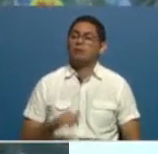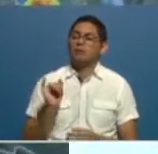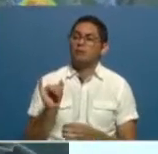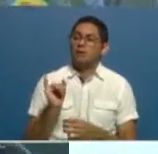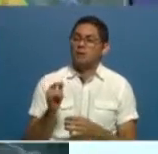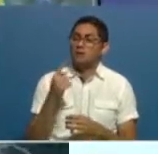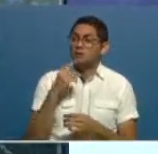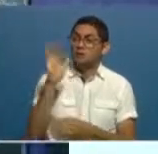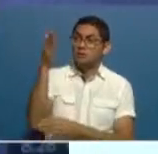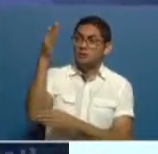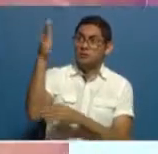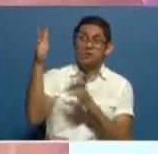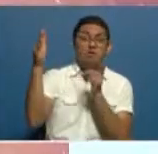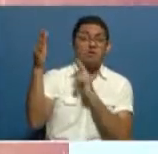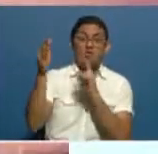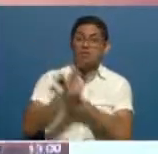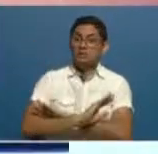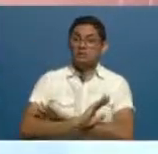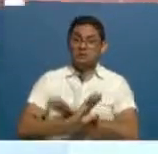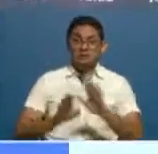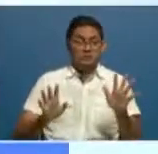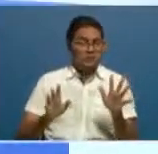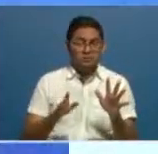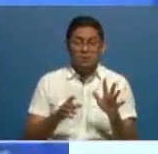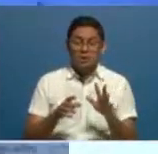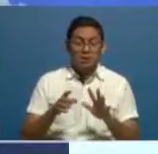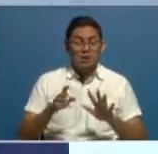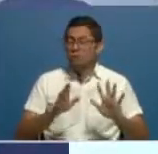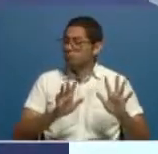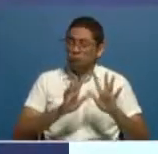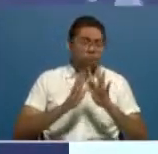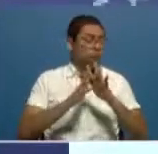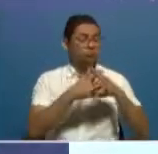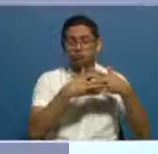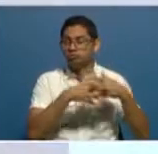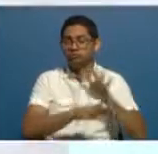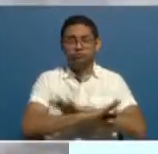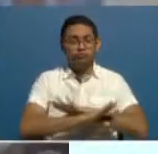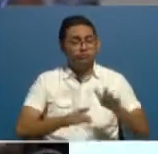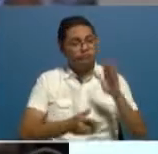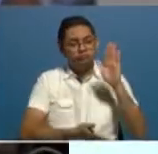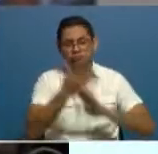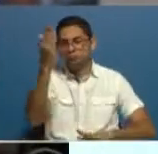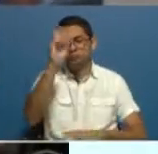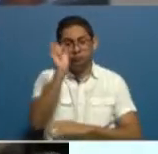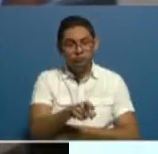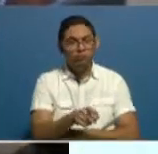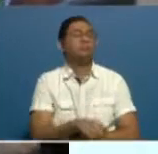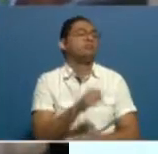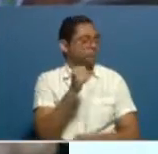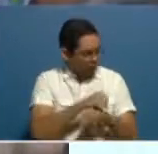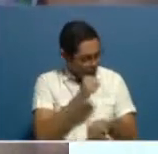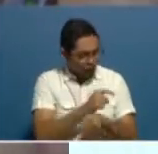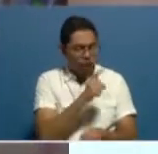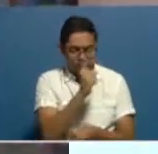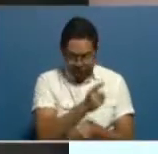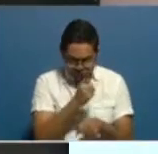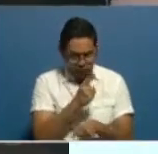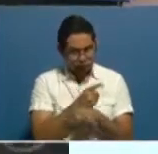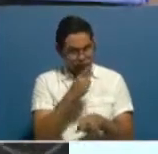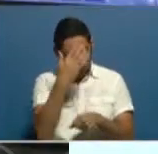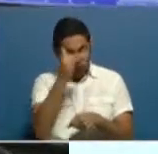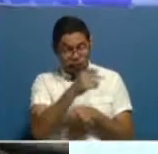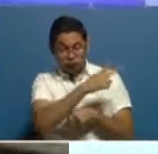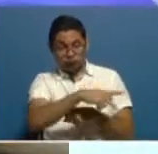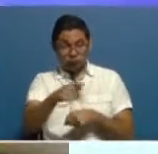ustedes ponen la bandera roja, no se trata de opcional para las personas. No. Lo de ustedes es una orden que hay acatarla. Asimismo, esa es una orden. Por un